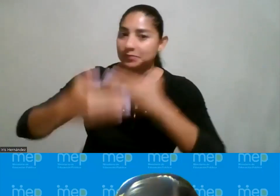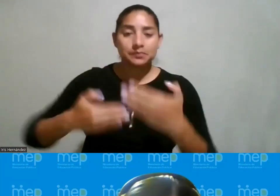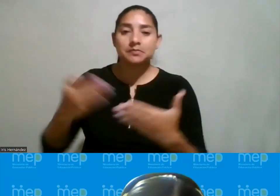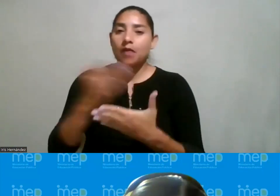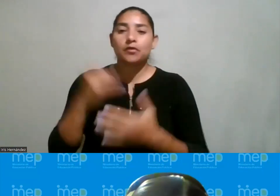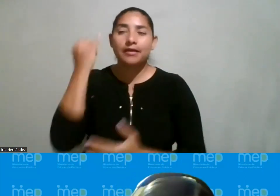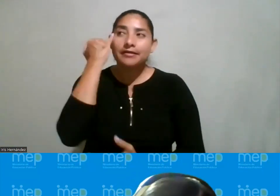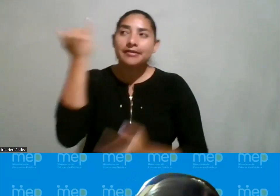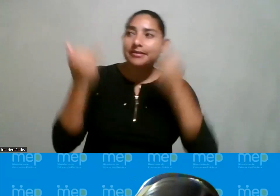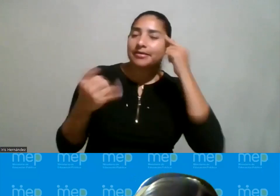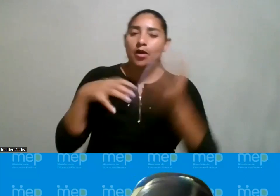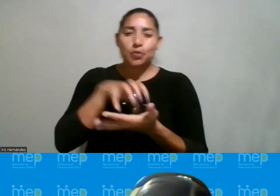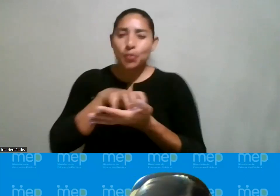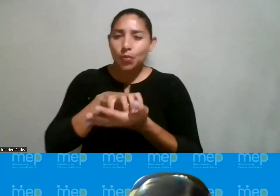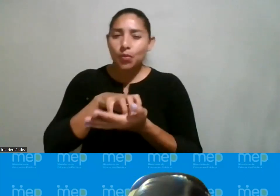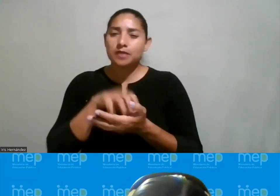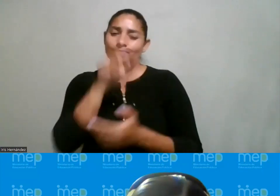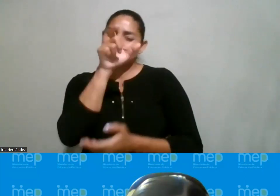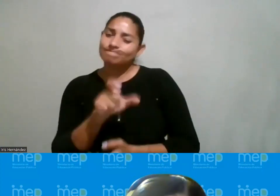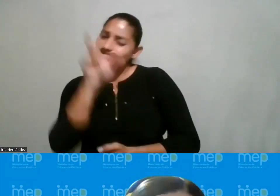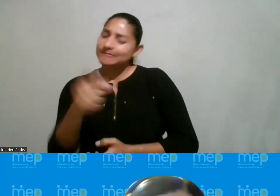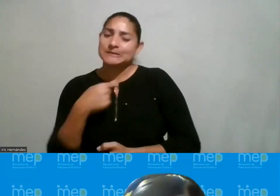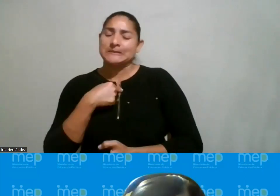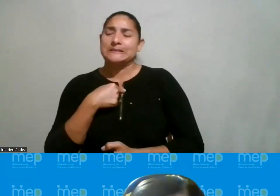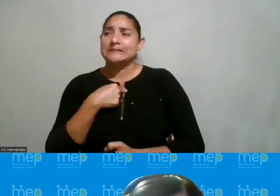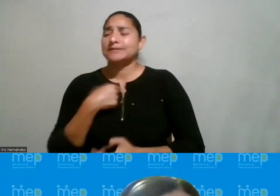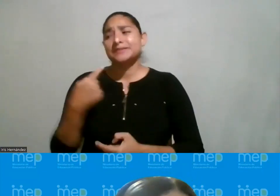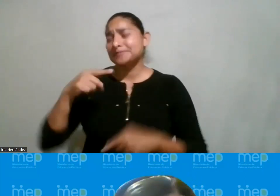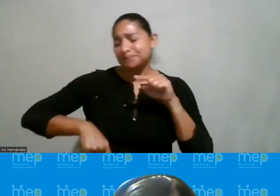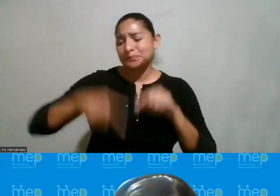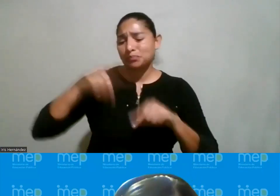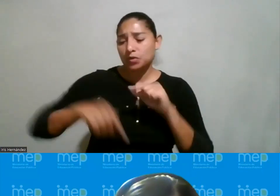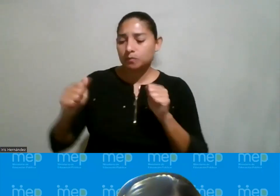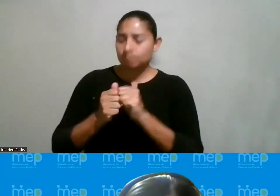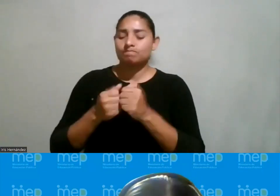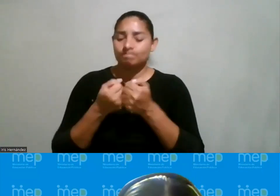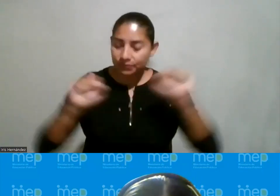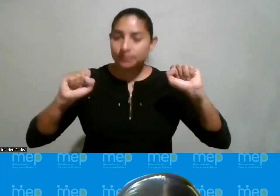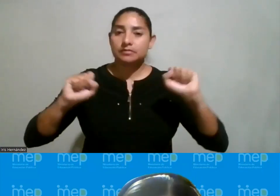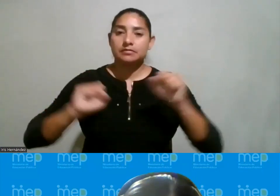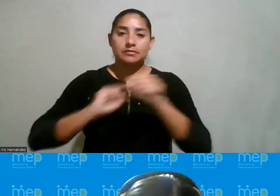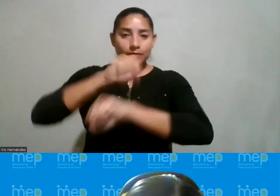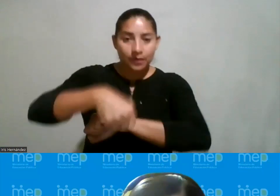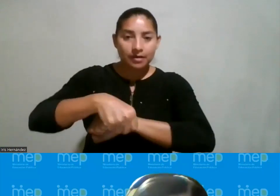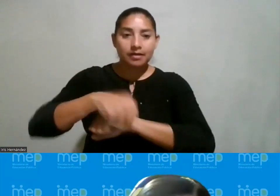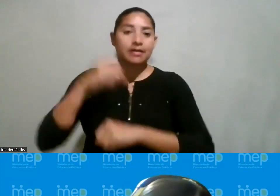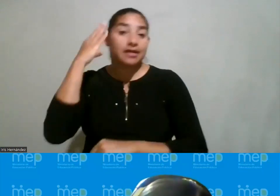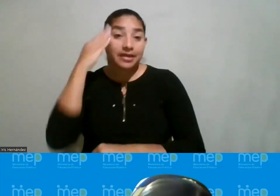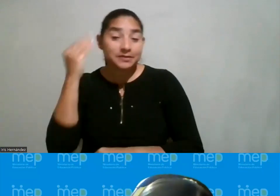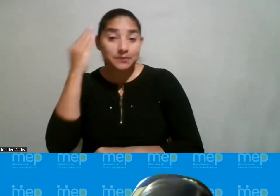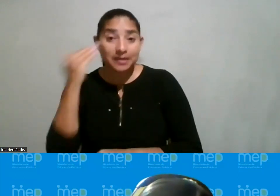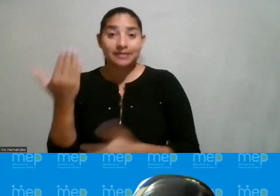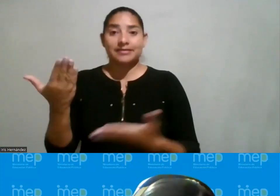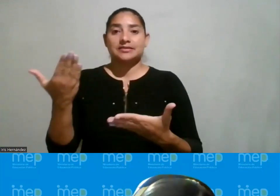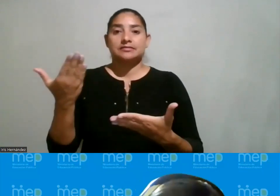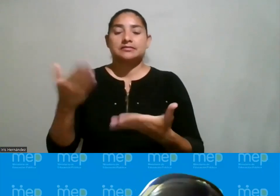ideas dudas estereotipos cosas que le dicen no puedo poder acompañarlas para que realmente tengan esas experiencias que